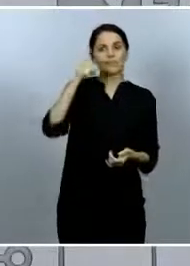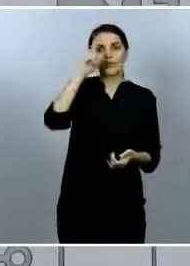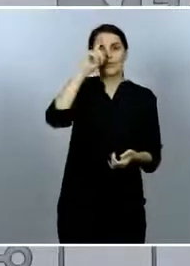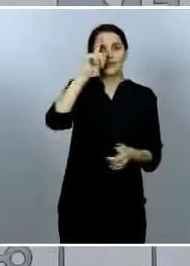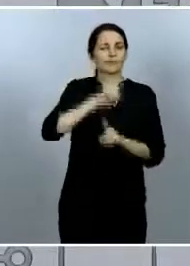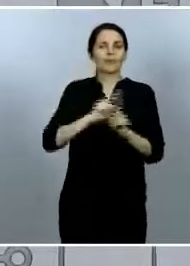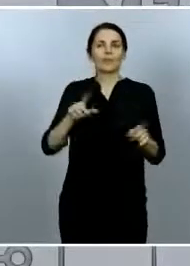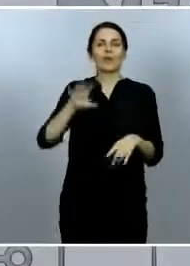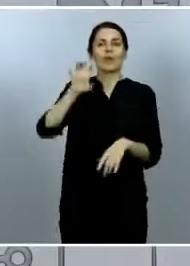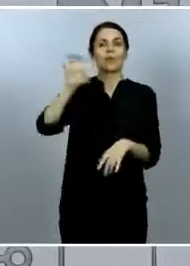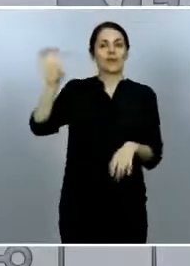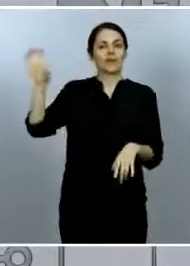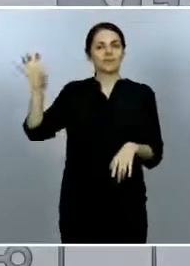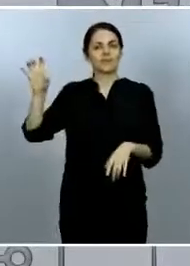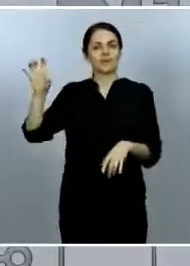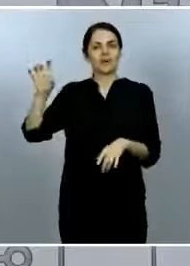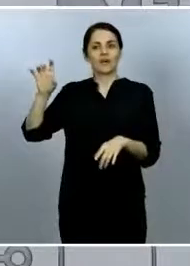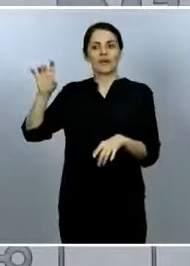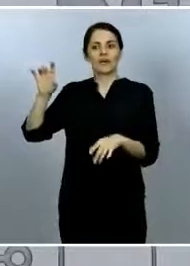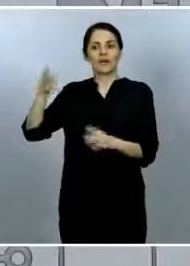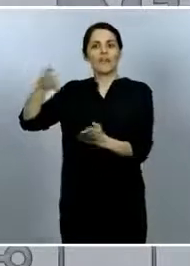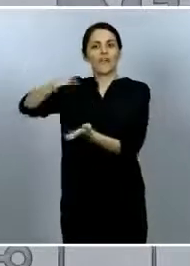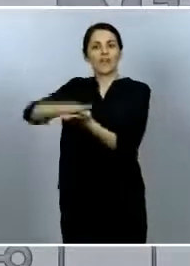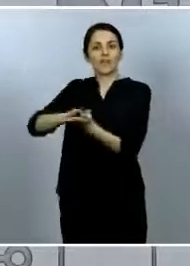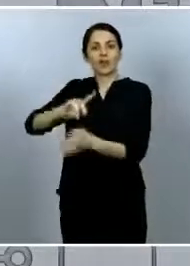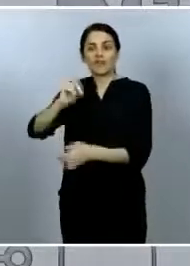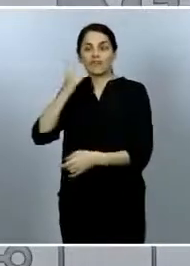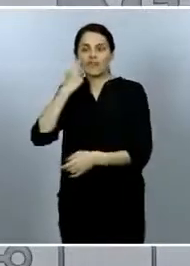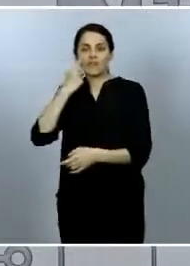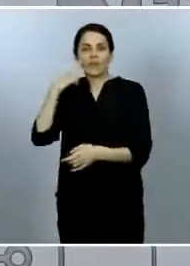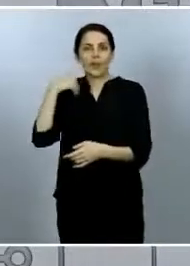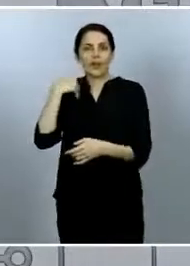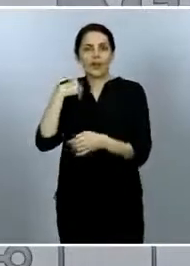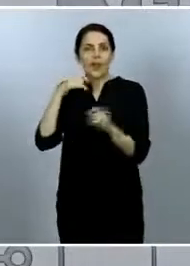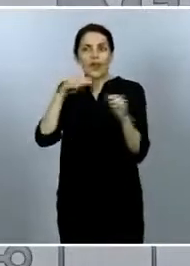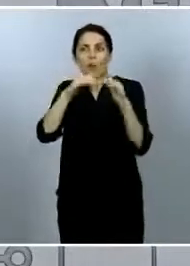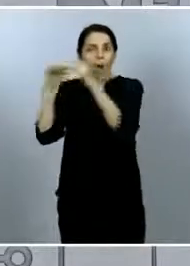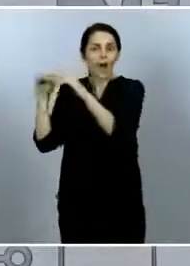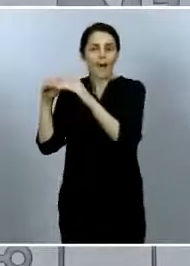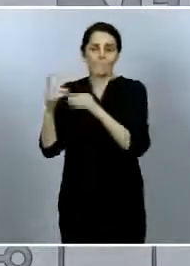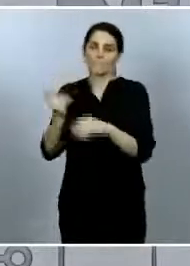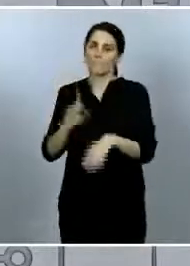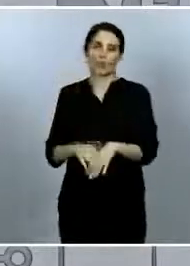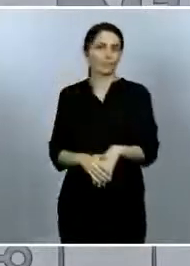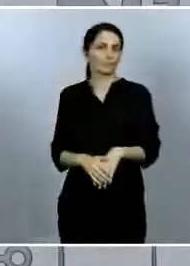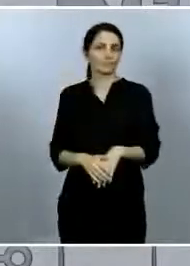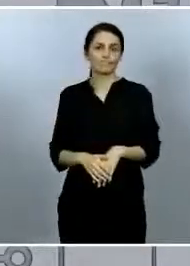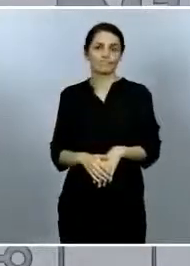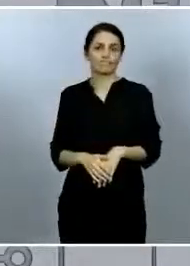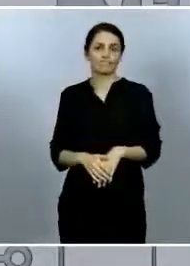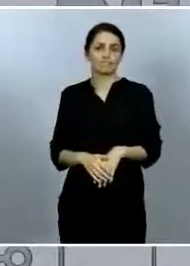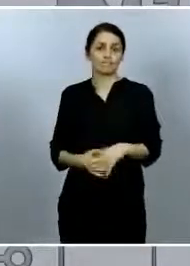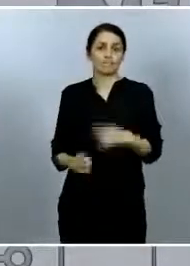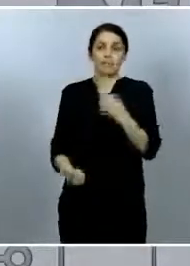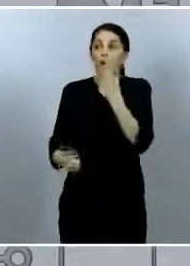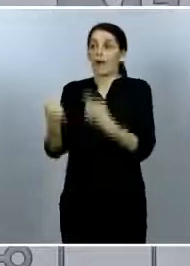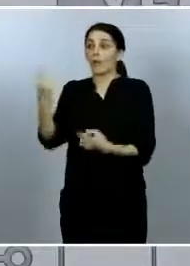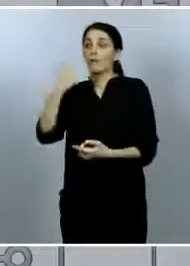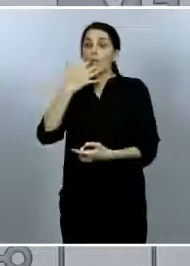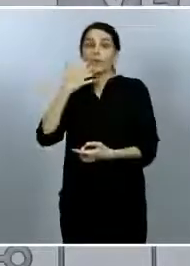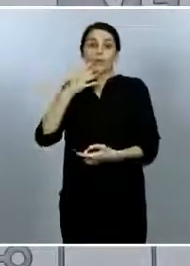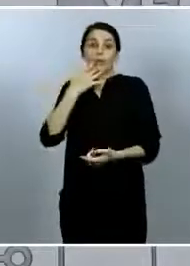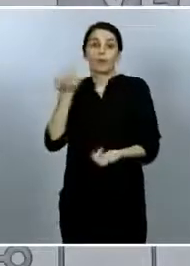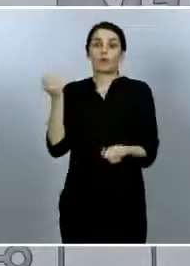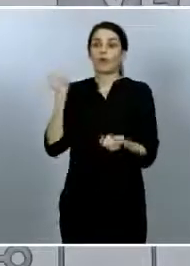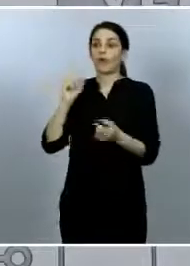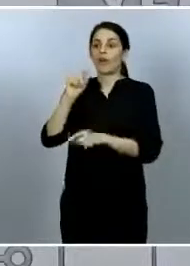los fallecidos está siendo exactamente igual o si en algunos aunque haya una infección por coronavirus todos los que tengan otra causa de muerte